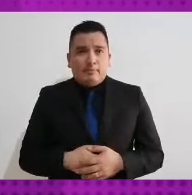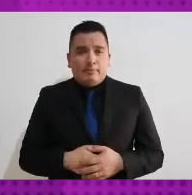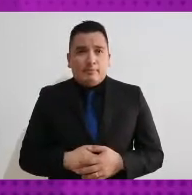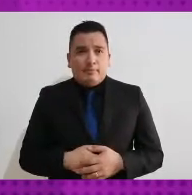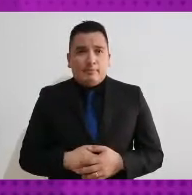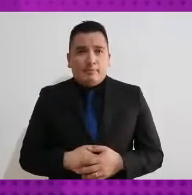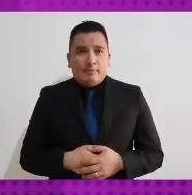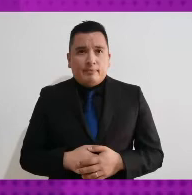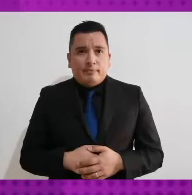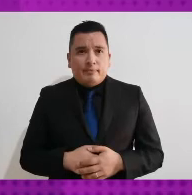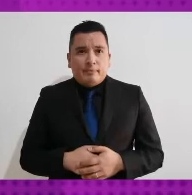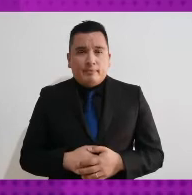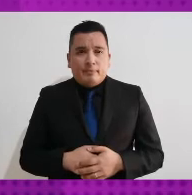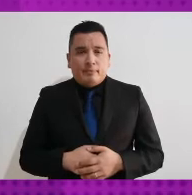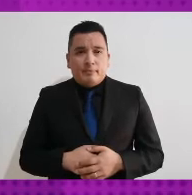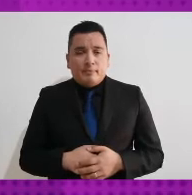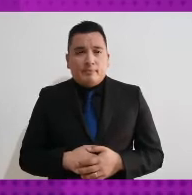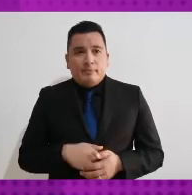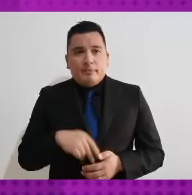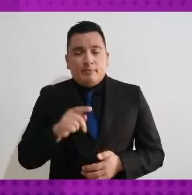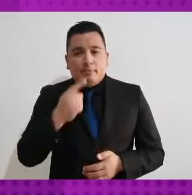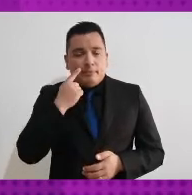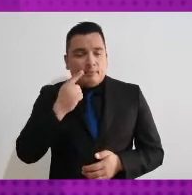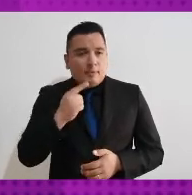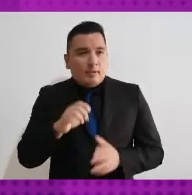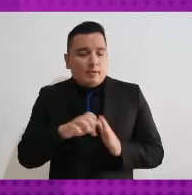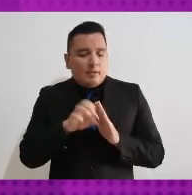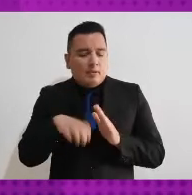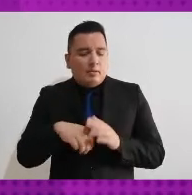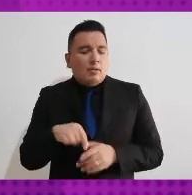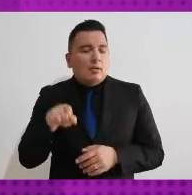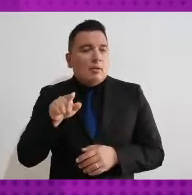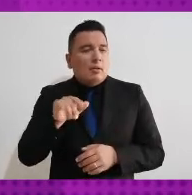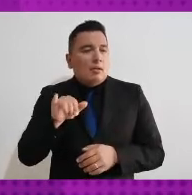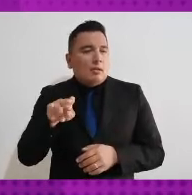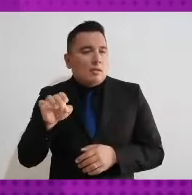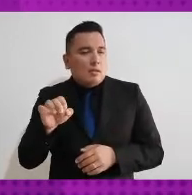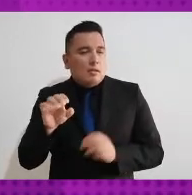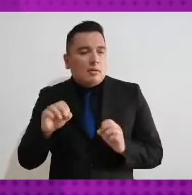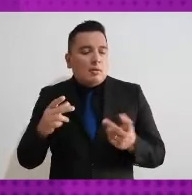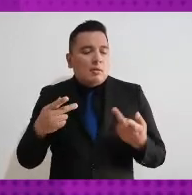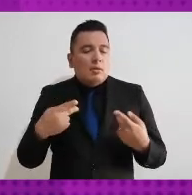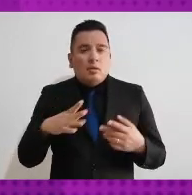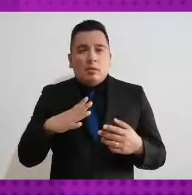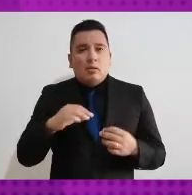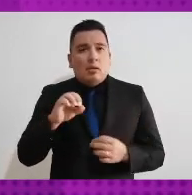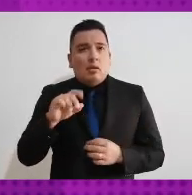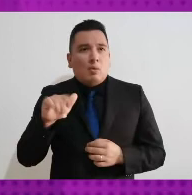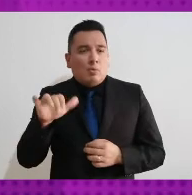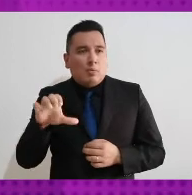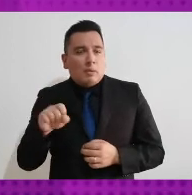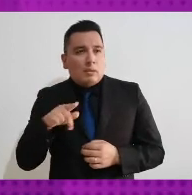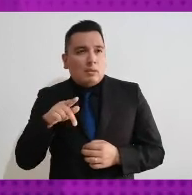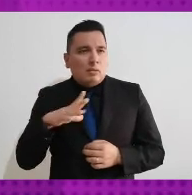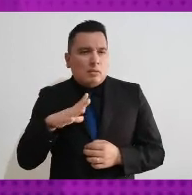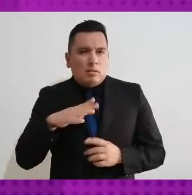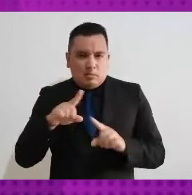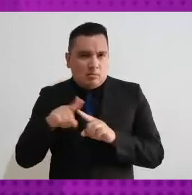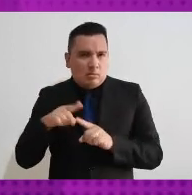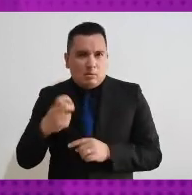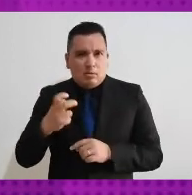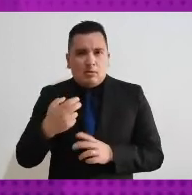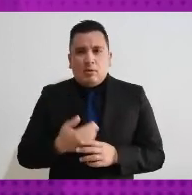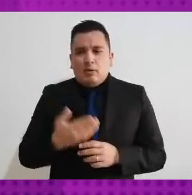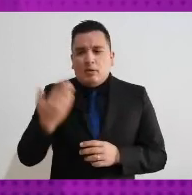eso más allá también de que desde hace mucho tiempo el Instituto Nacional Electoral y los organismos públicos locales electorales incluso